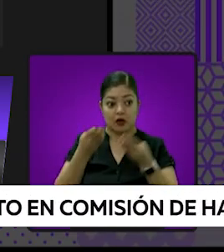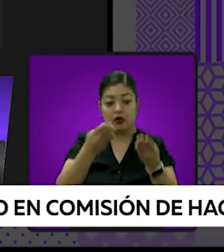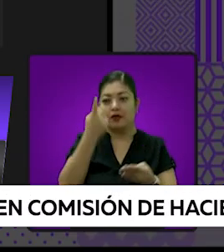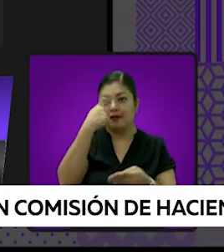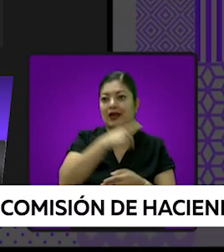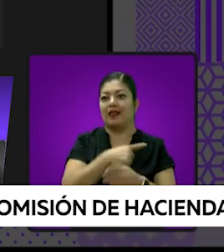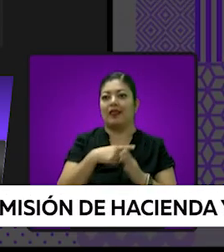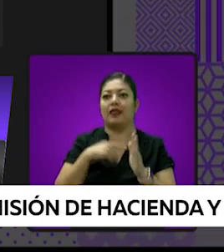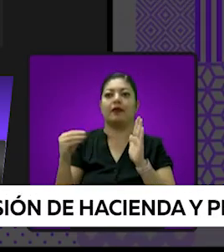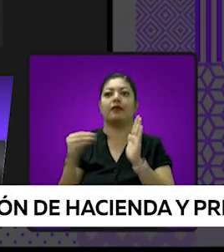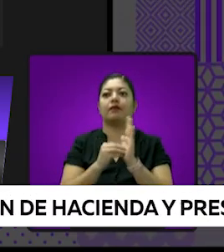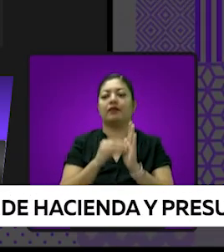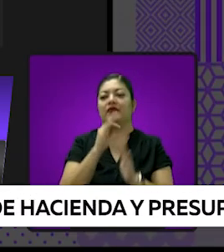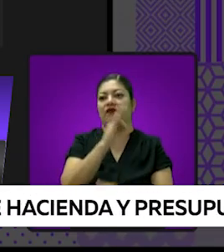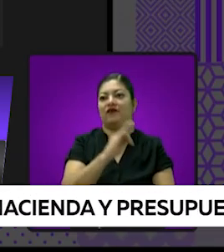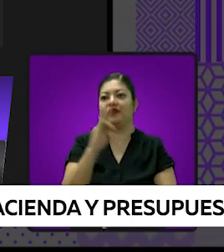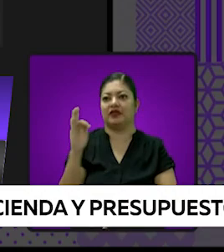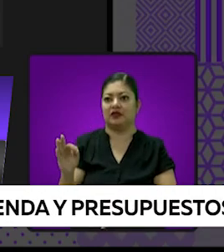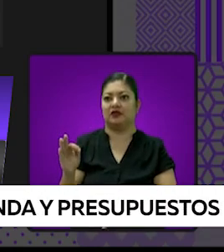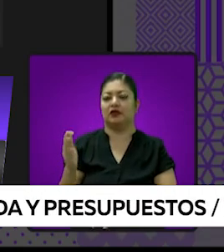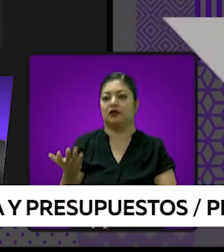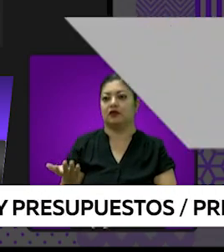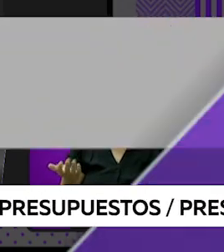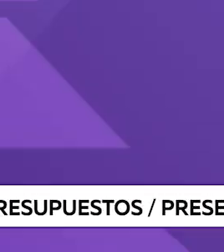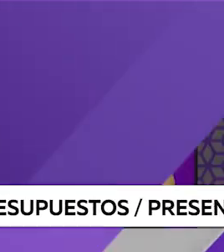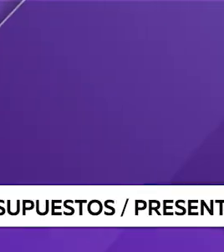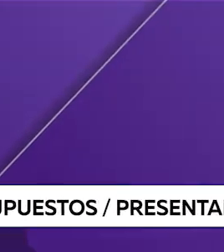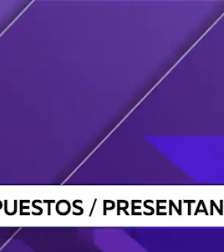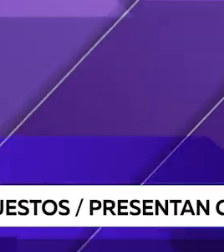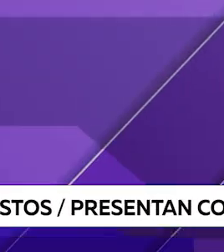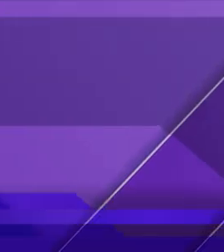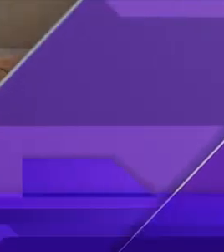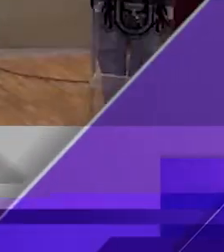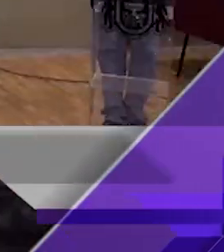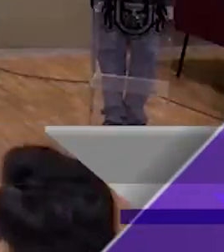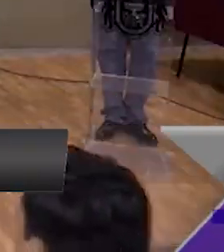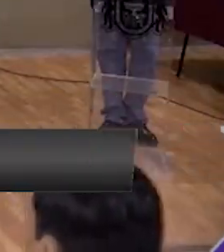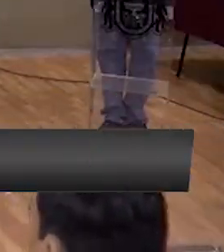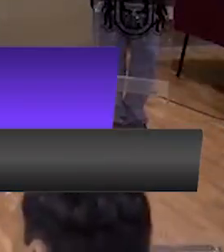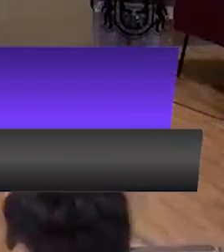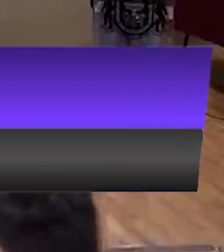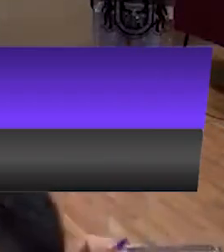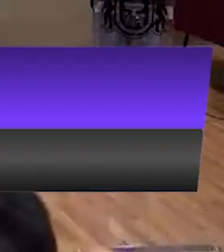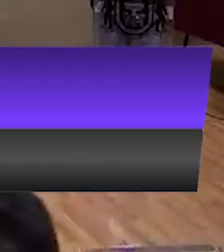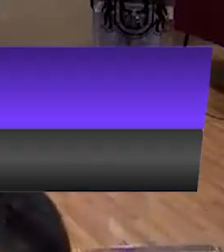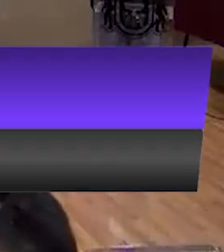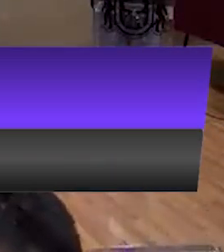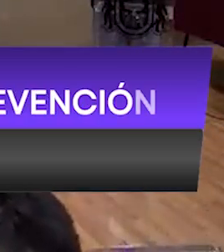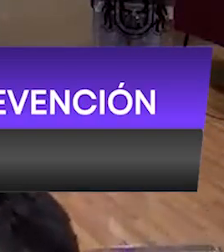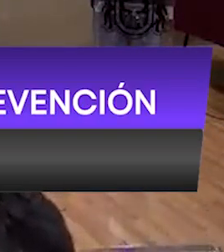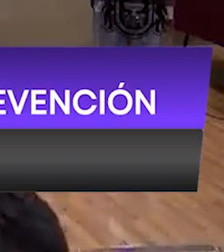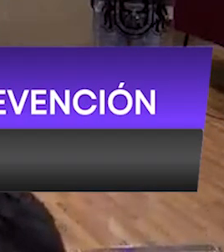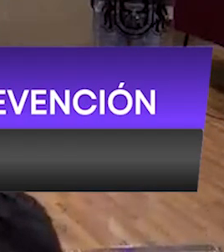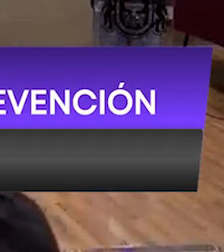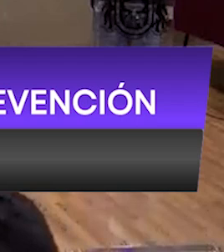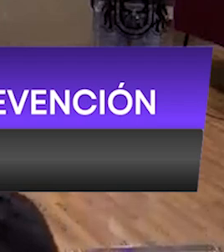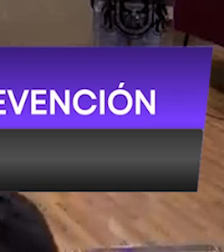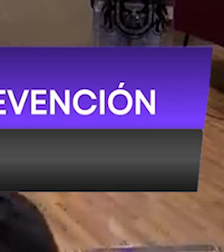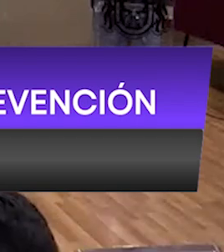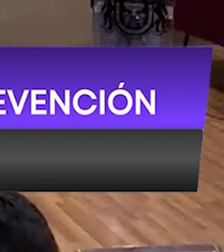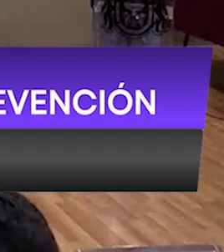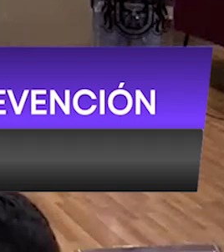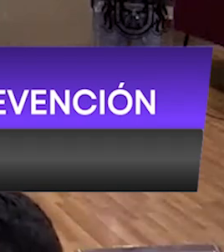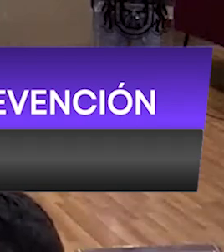Informativo Parlamento, Andrea Gutiérrez. Como parte de la Semana de la Salud en el Congreso del Estado, se